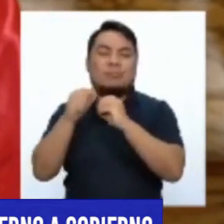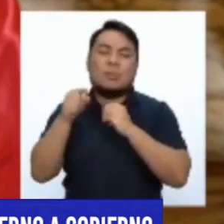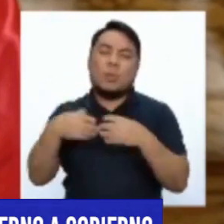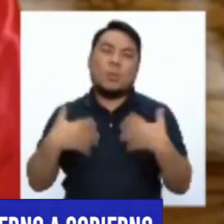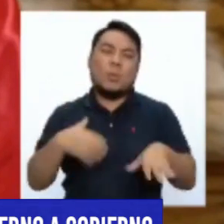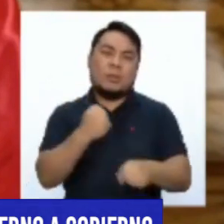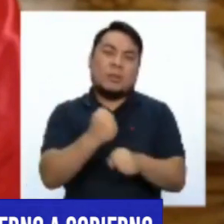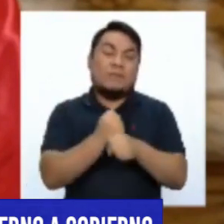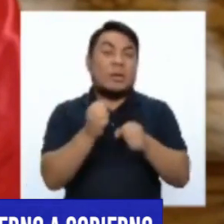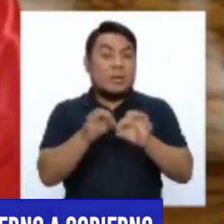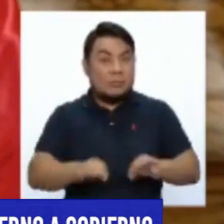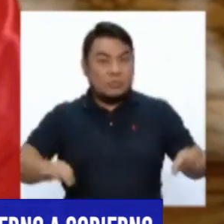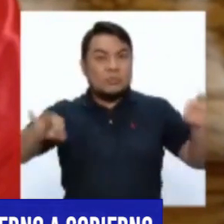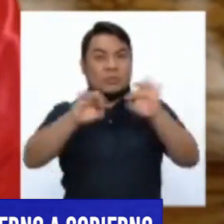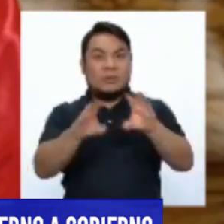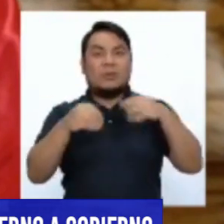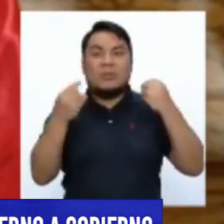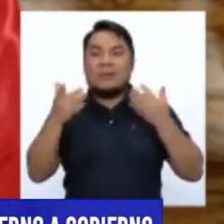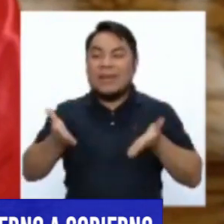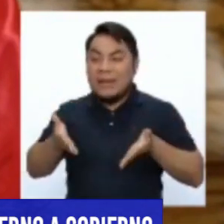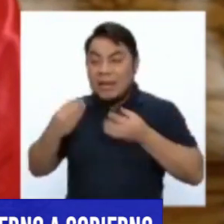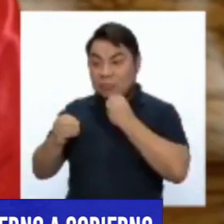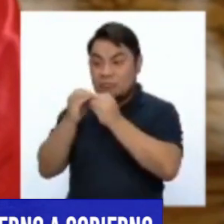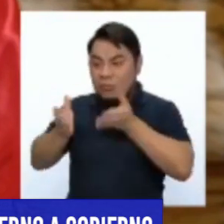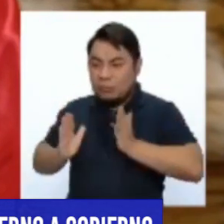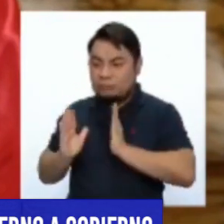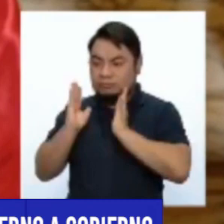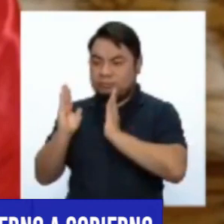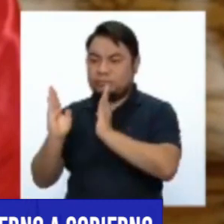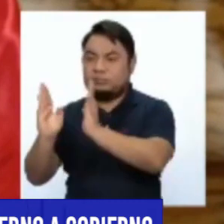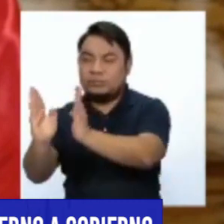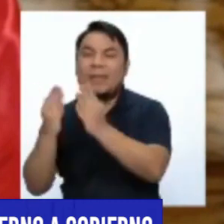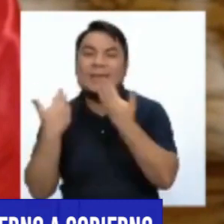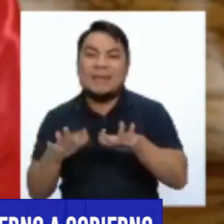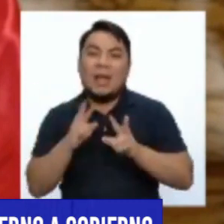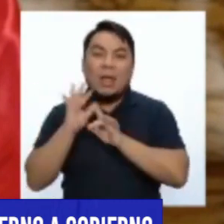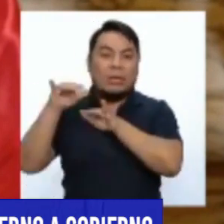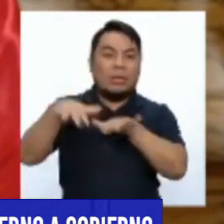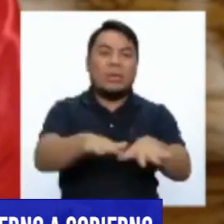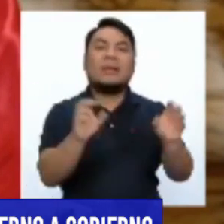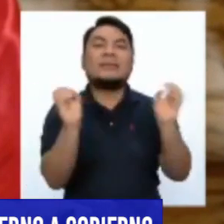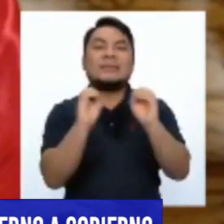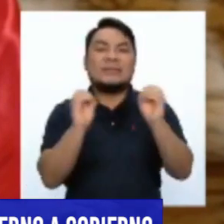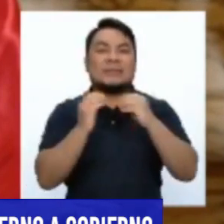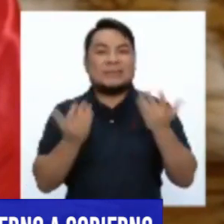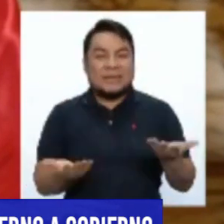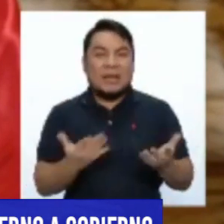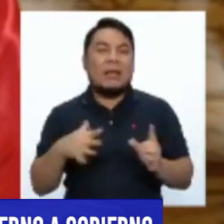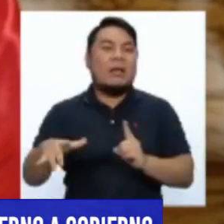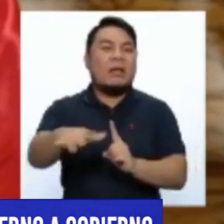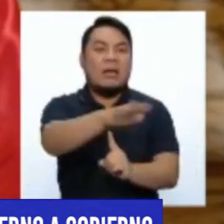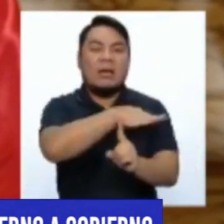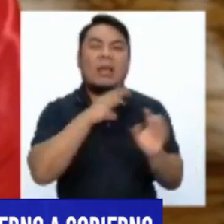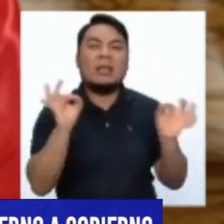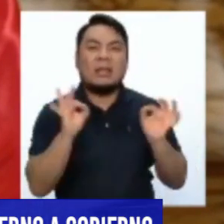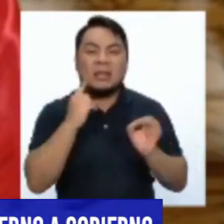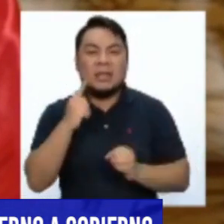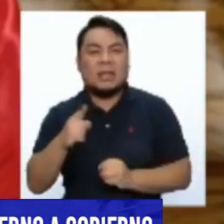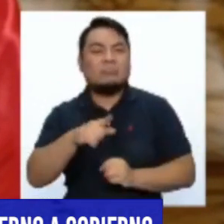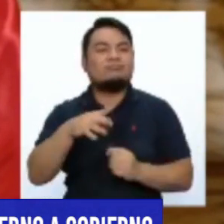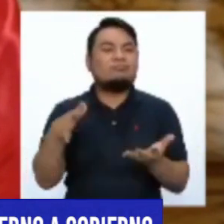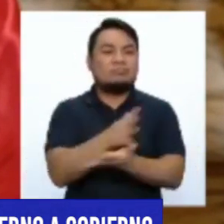trabajo sumamente importante porque va a dar seguridad para que no se afecte la infraestructura agrícola, no afecte las ciudades.